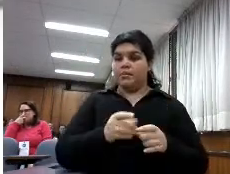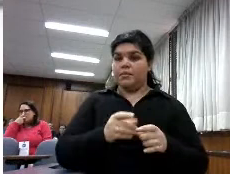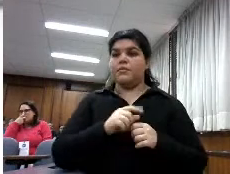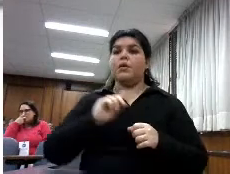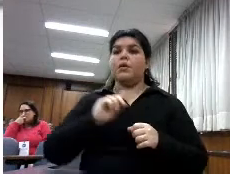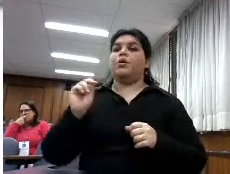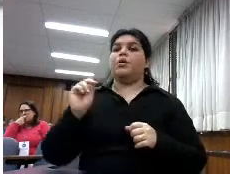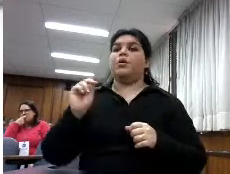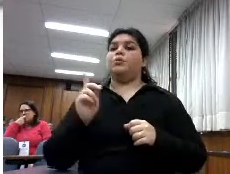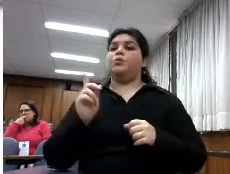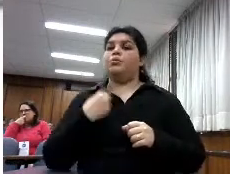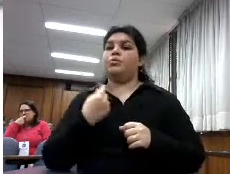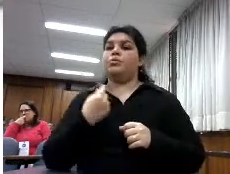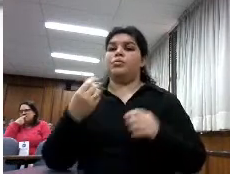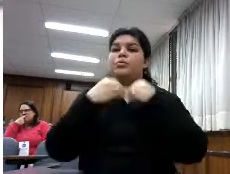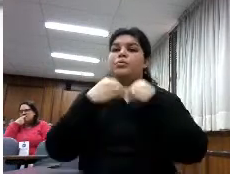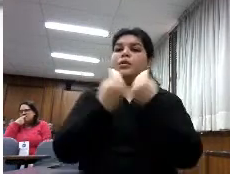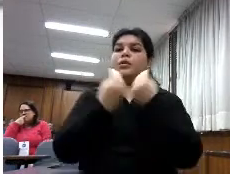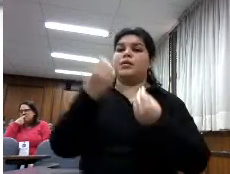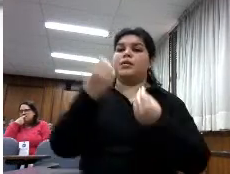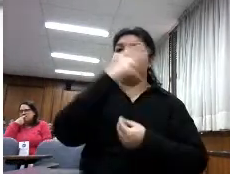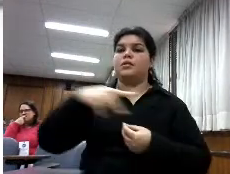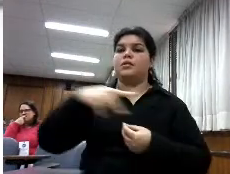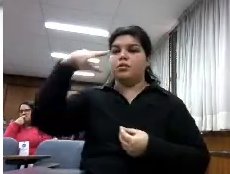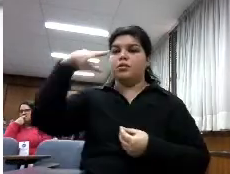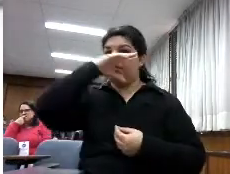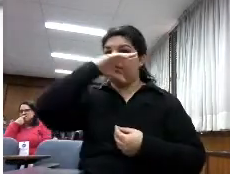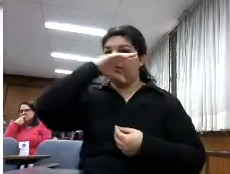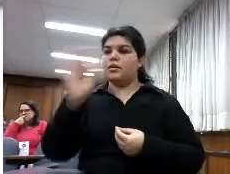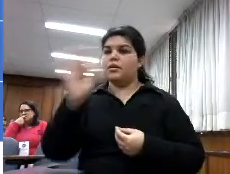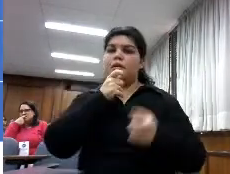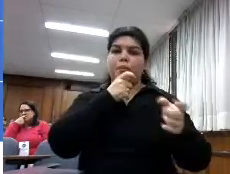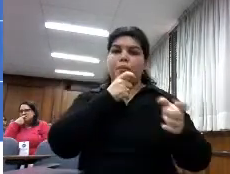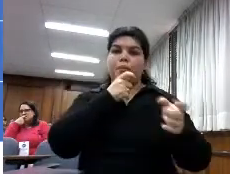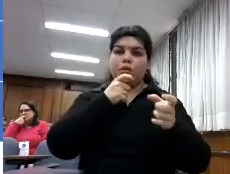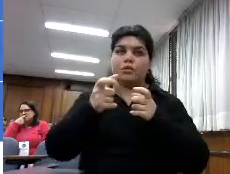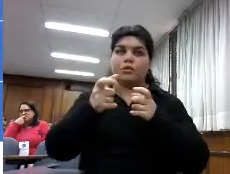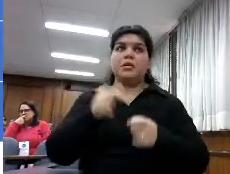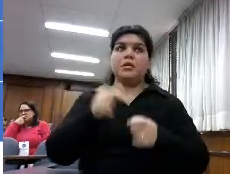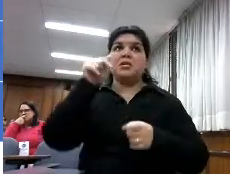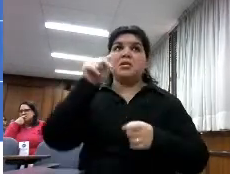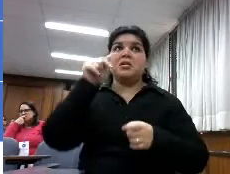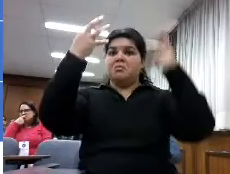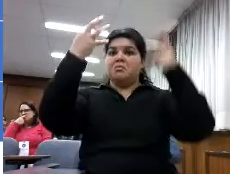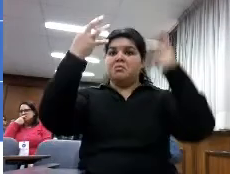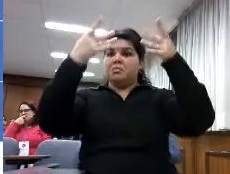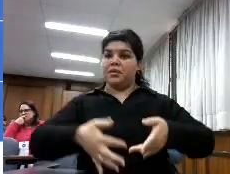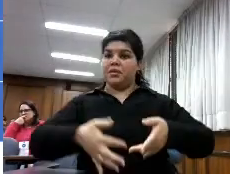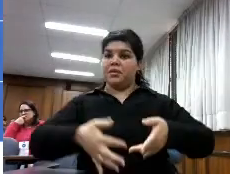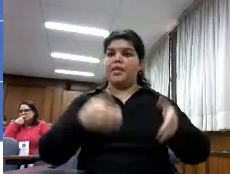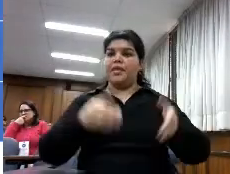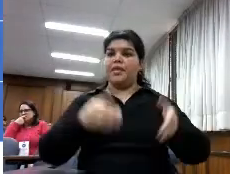370 respuestas de bibliotecarios esta fue la tasa de respuesta según los países